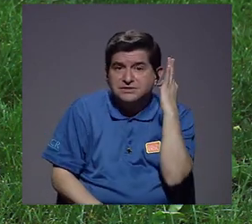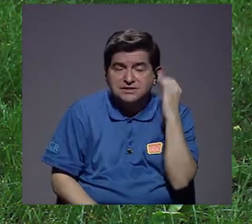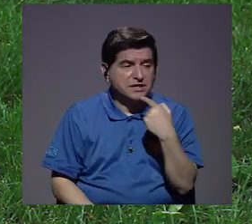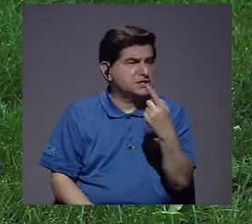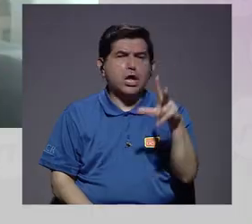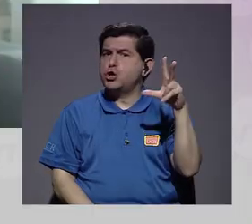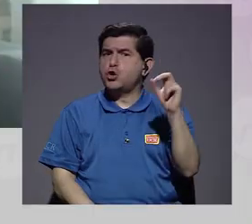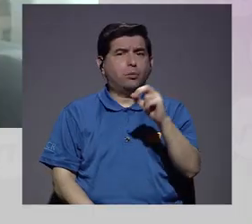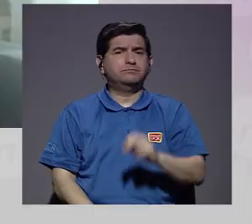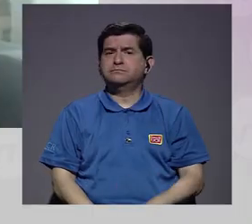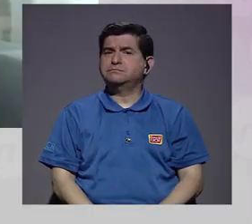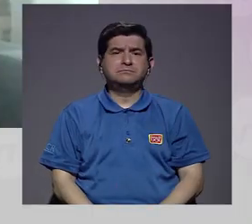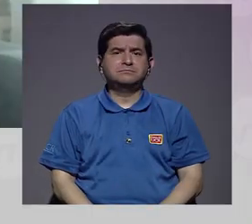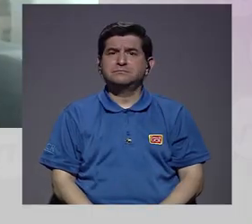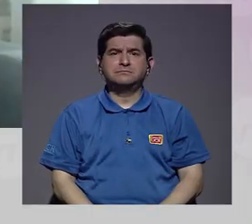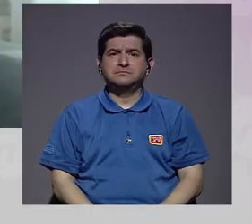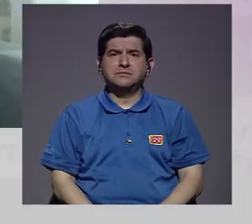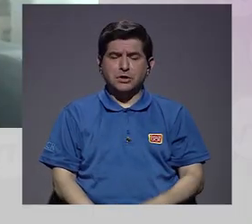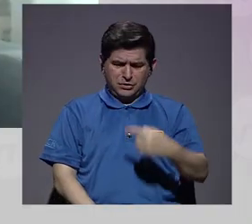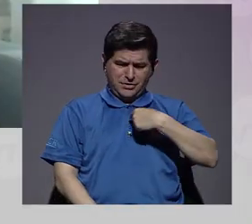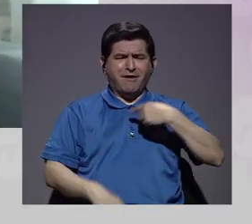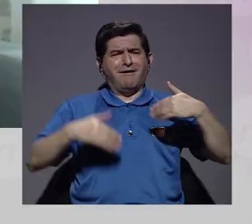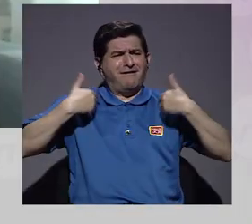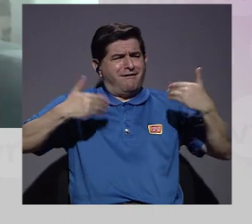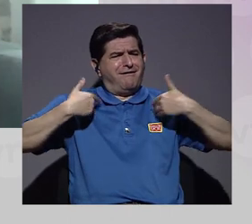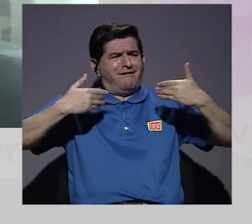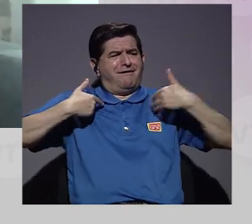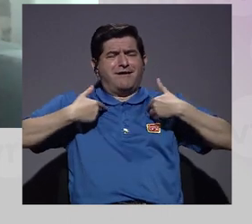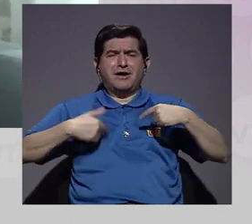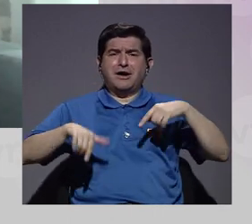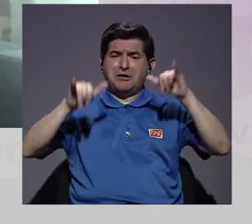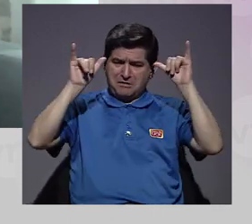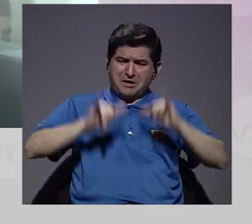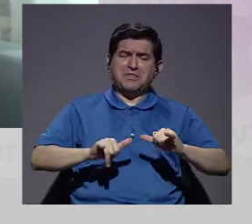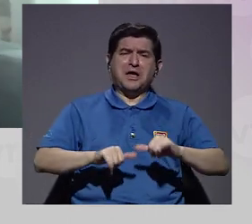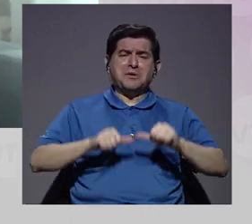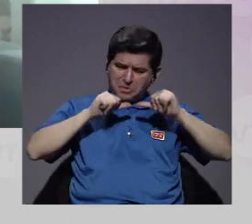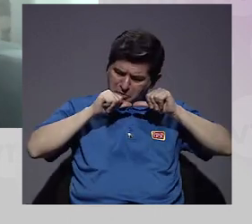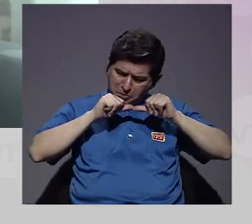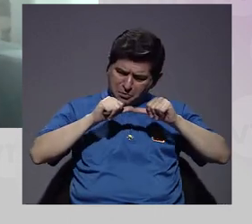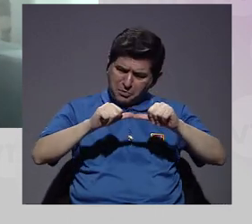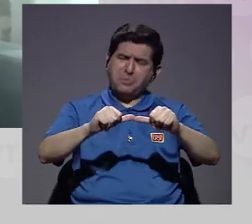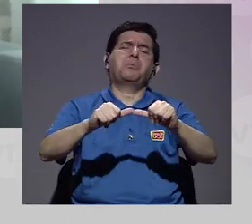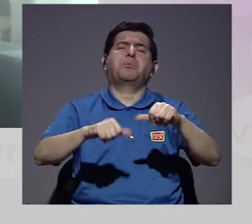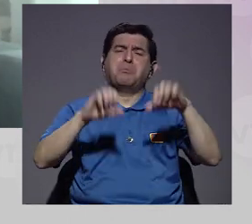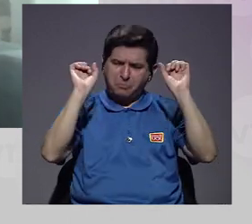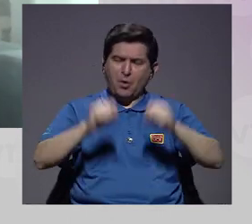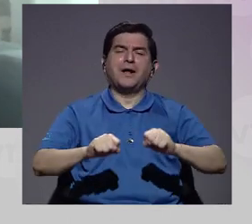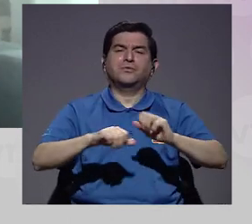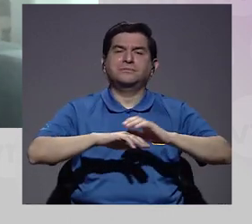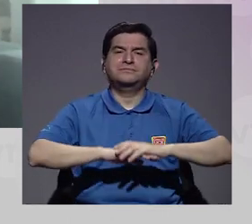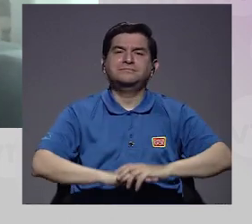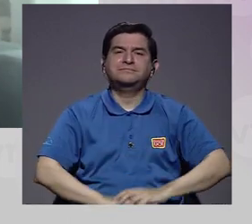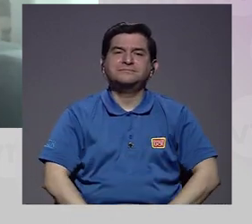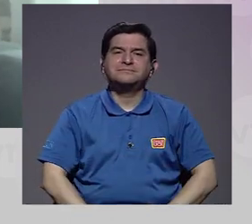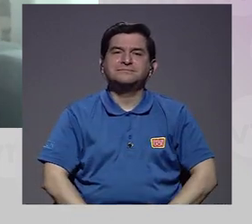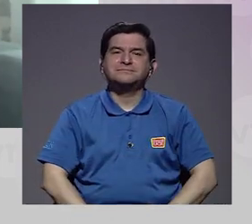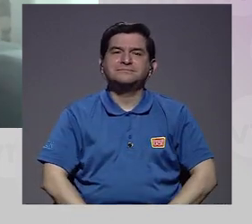esta chica, decía que no, que a ella más bien está muy contenta y que se podría quedar así mucho tiempo.